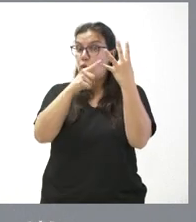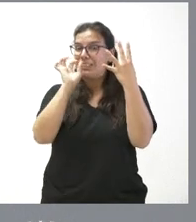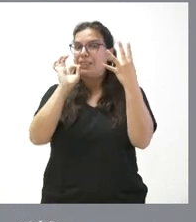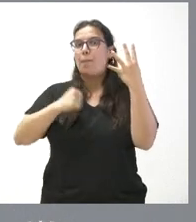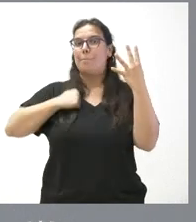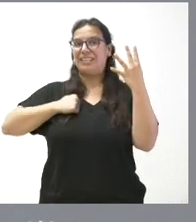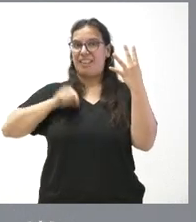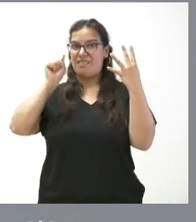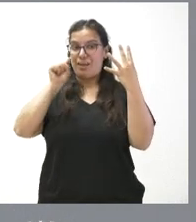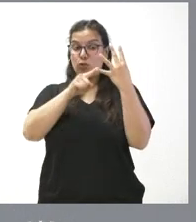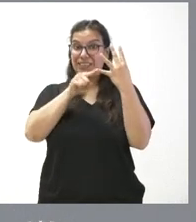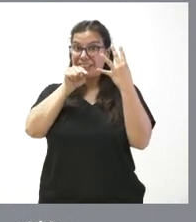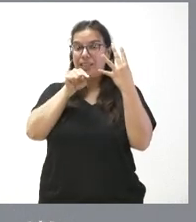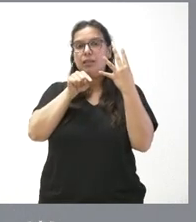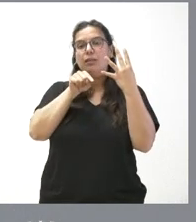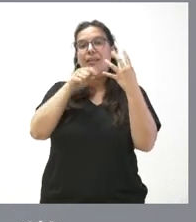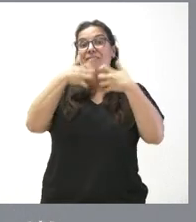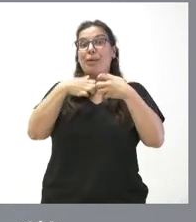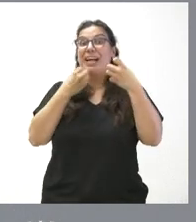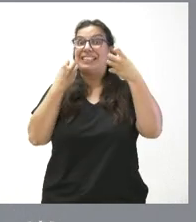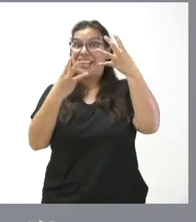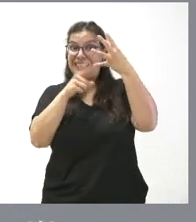tres instalaciones.